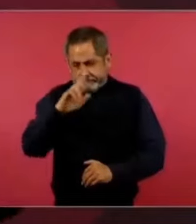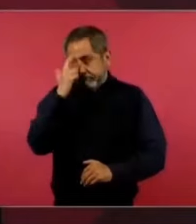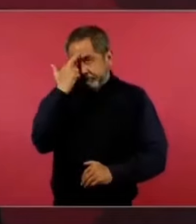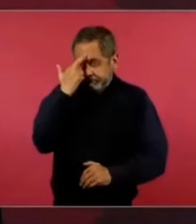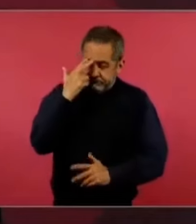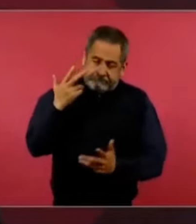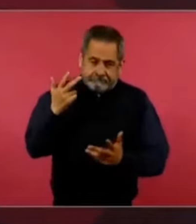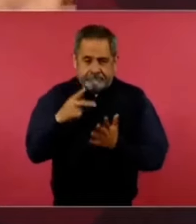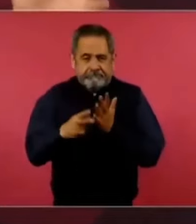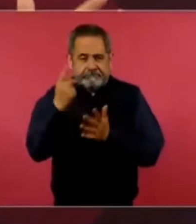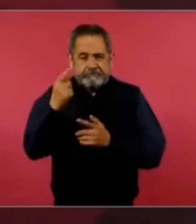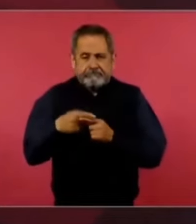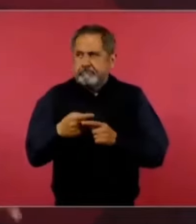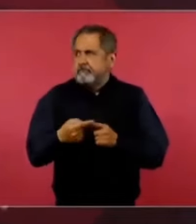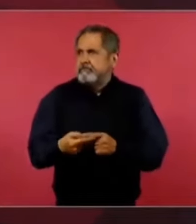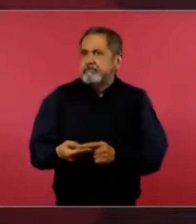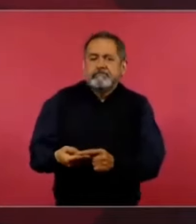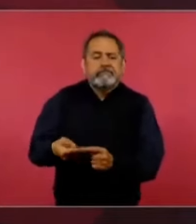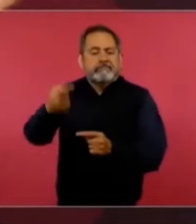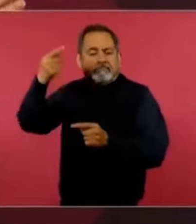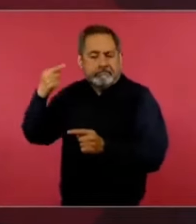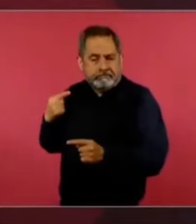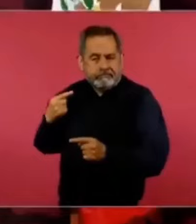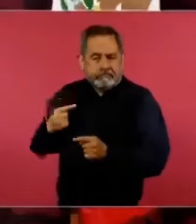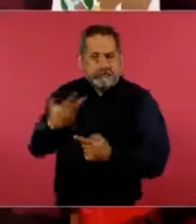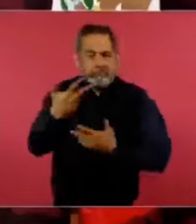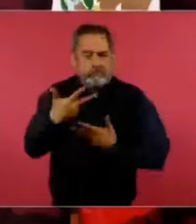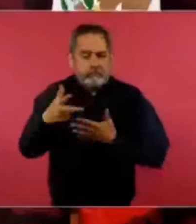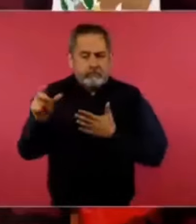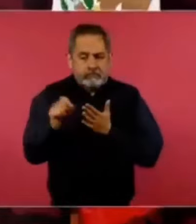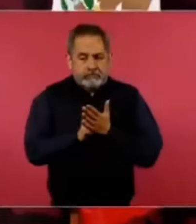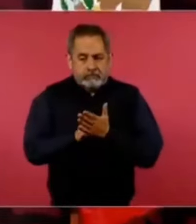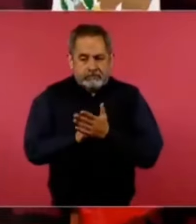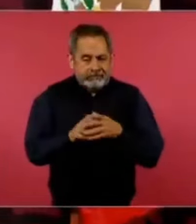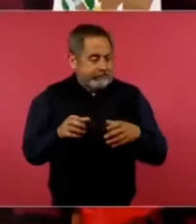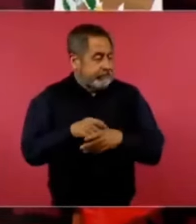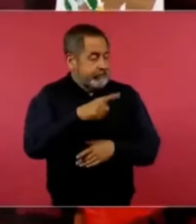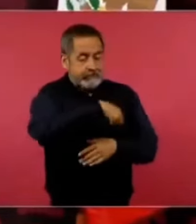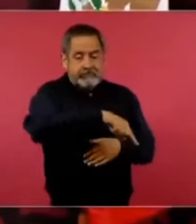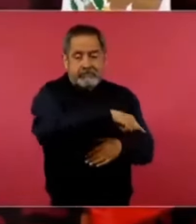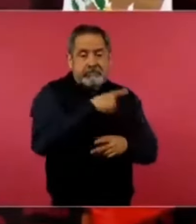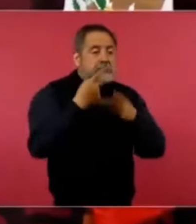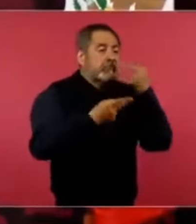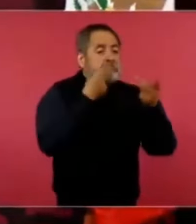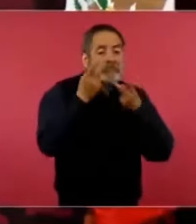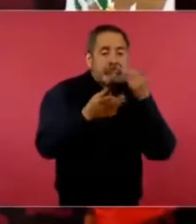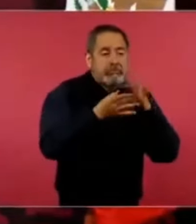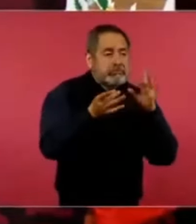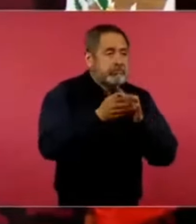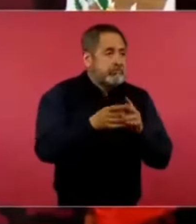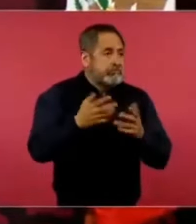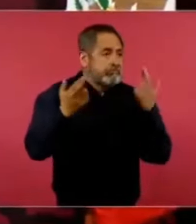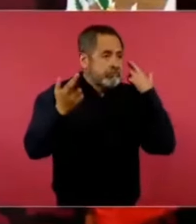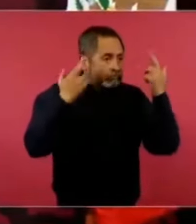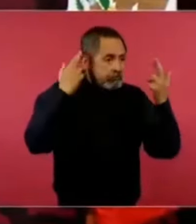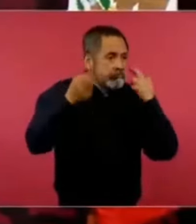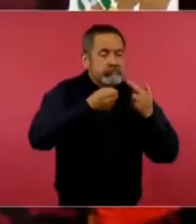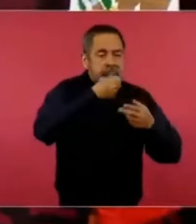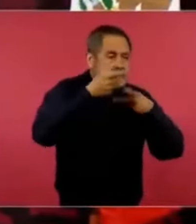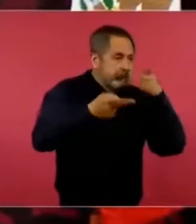hace ocho meses lo que decían los comentaristas de radio, de televisión,